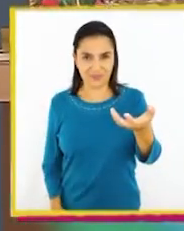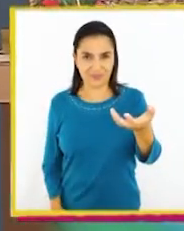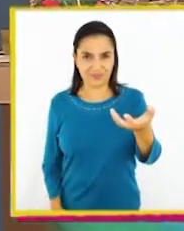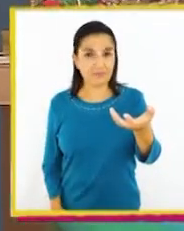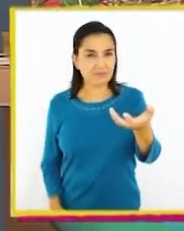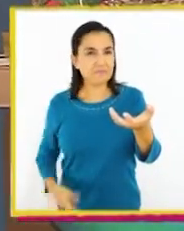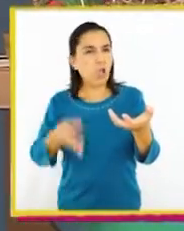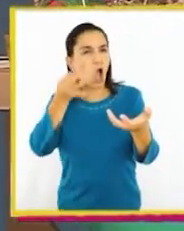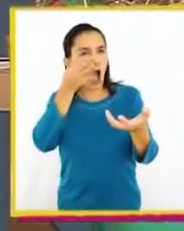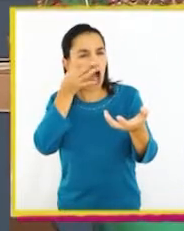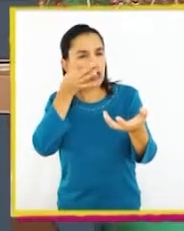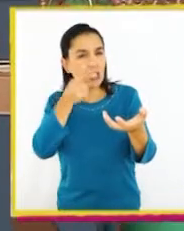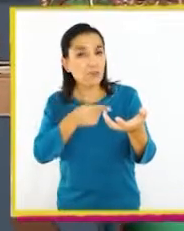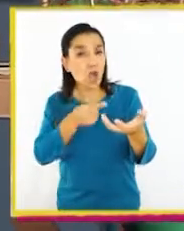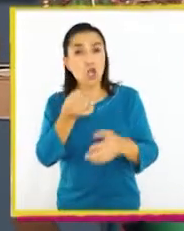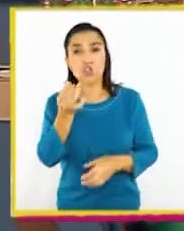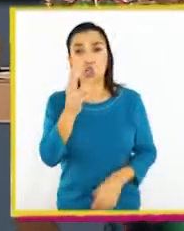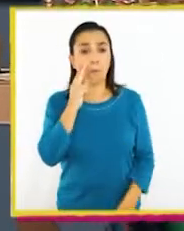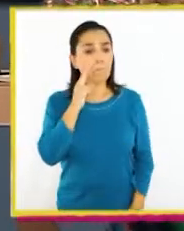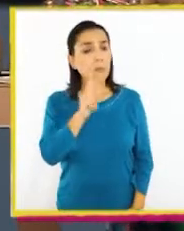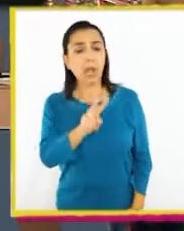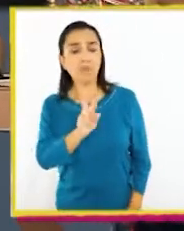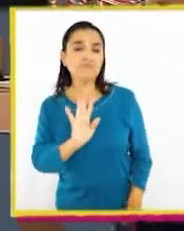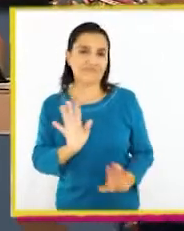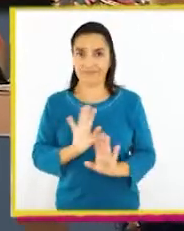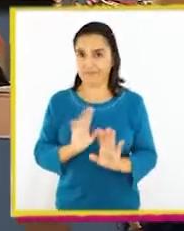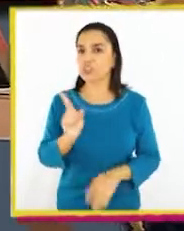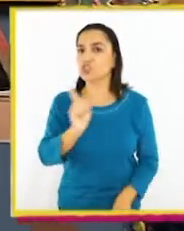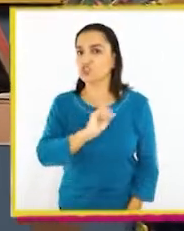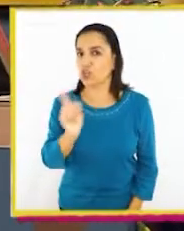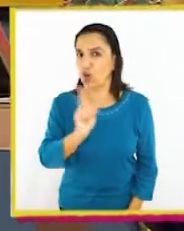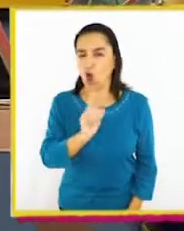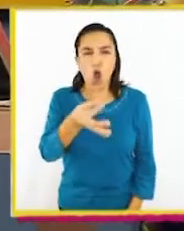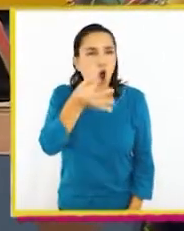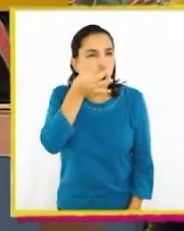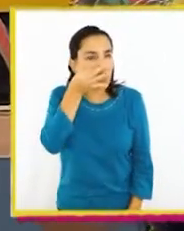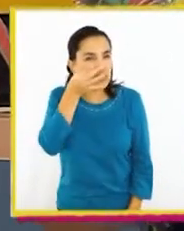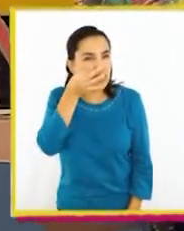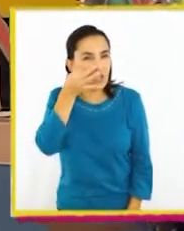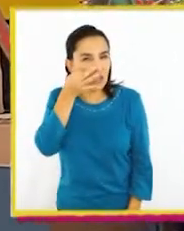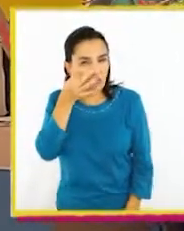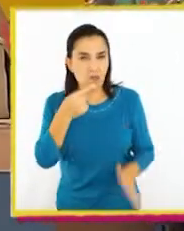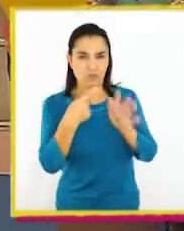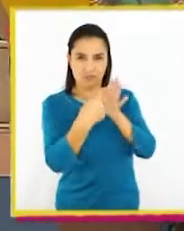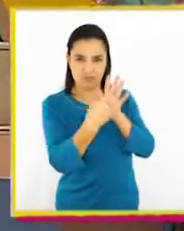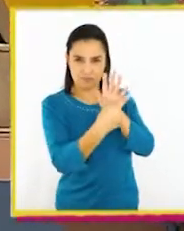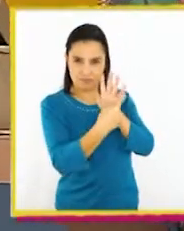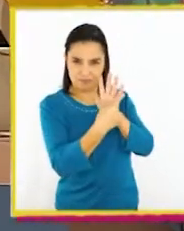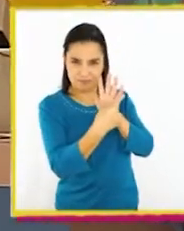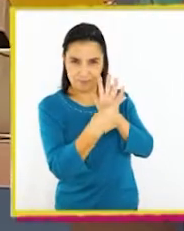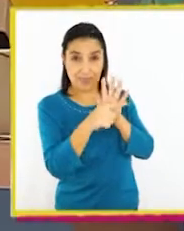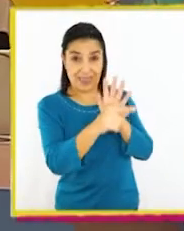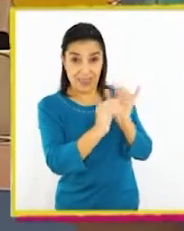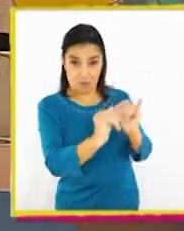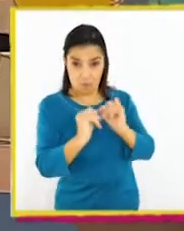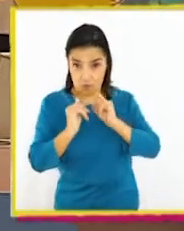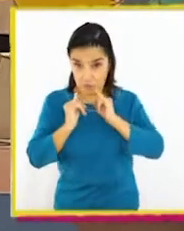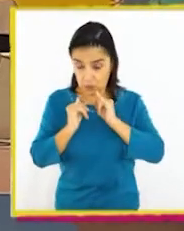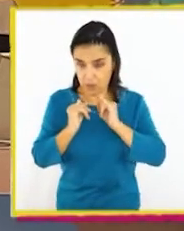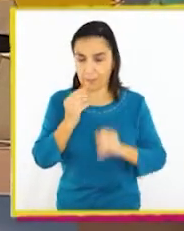Es que observar no es solo mirar. Observamos usando distintos sentidos.